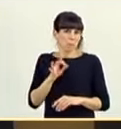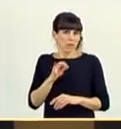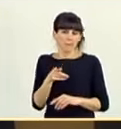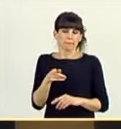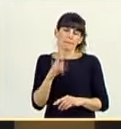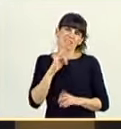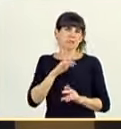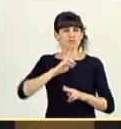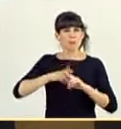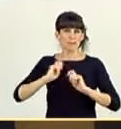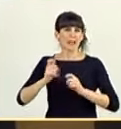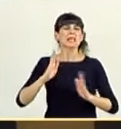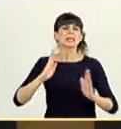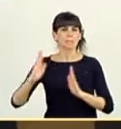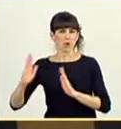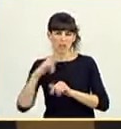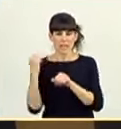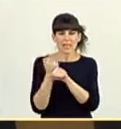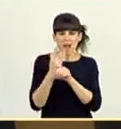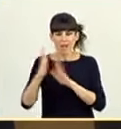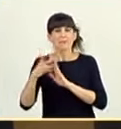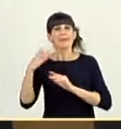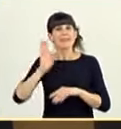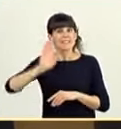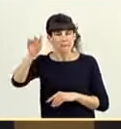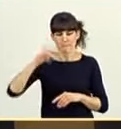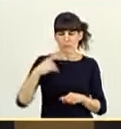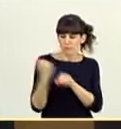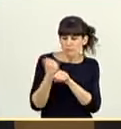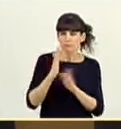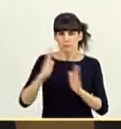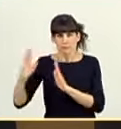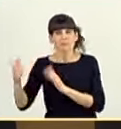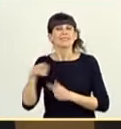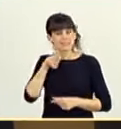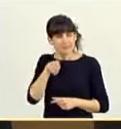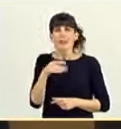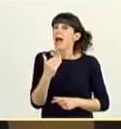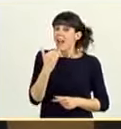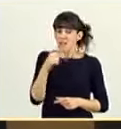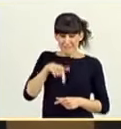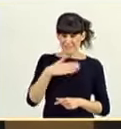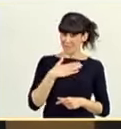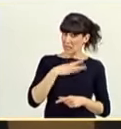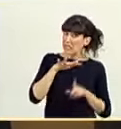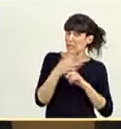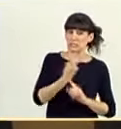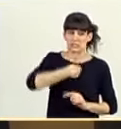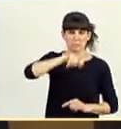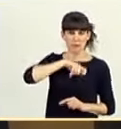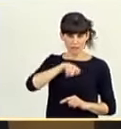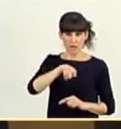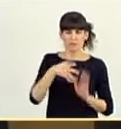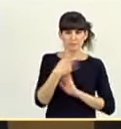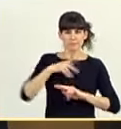temporeros para trabajar en determinadas faenas del campo. Eso es algo que en el caso español hemos